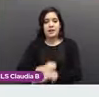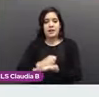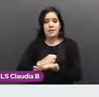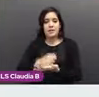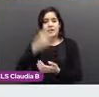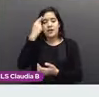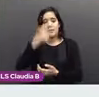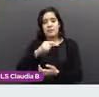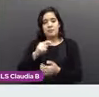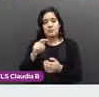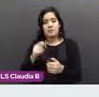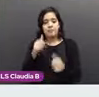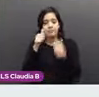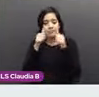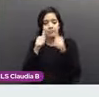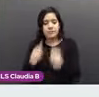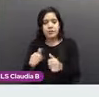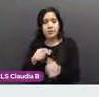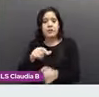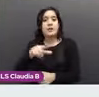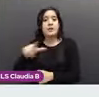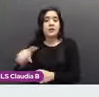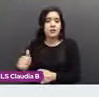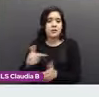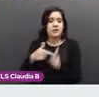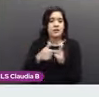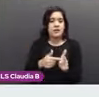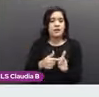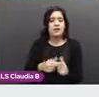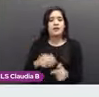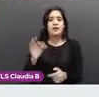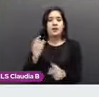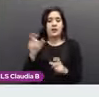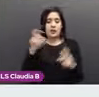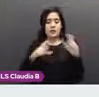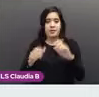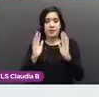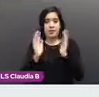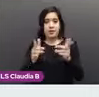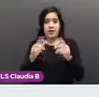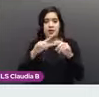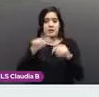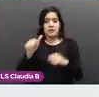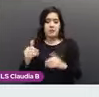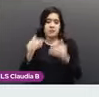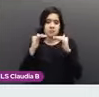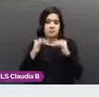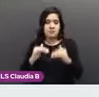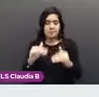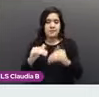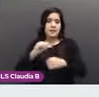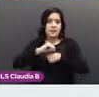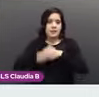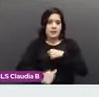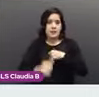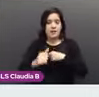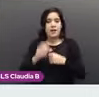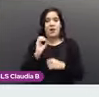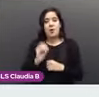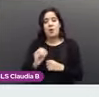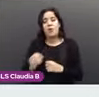tratamiento. Posterior a esta quimioterapia, puede haber dos pasos. Programar para cirugía o combinado con radioterapia.